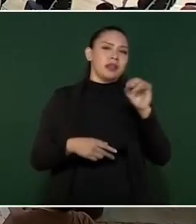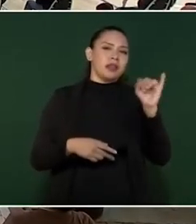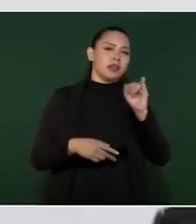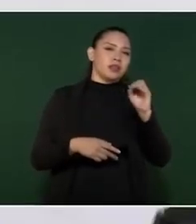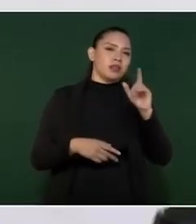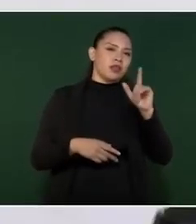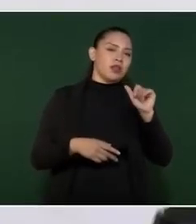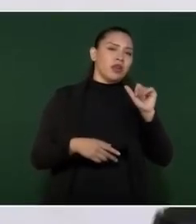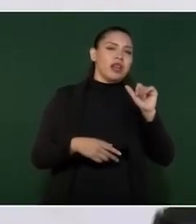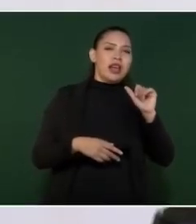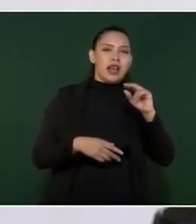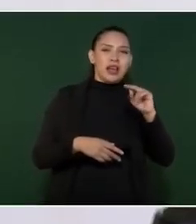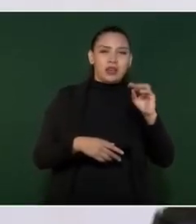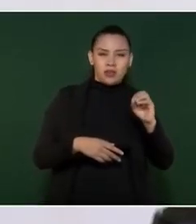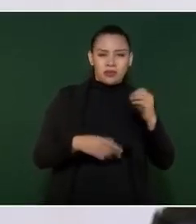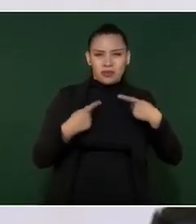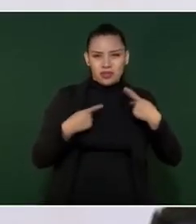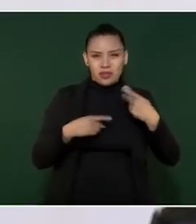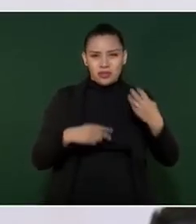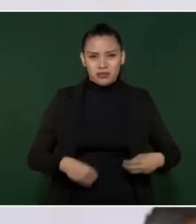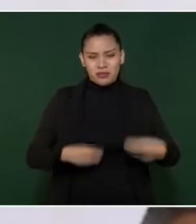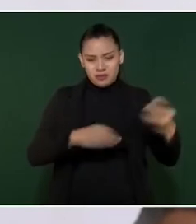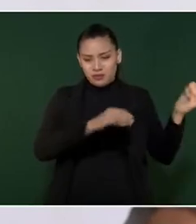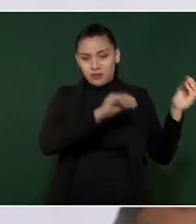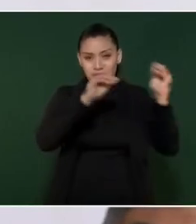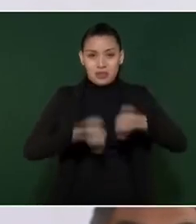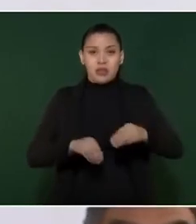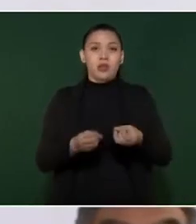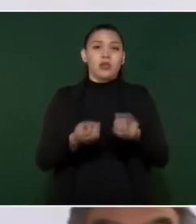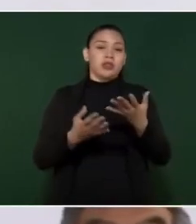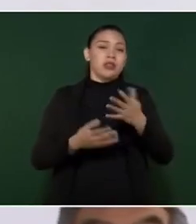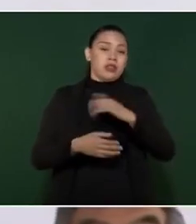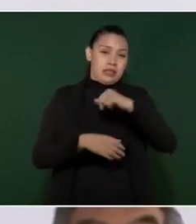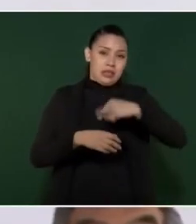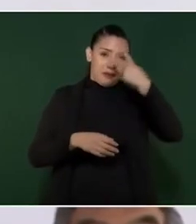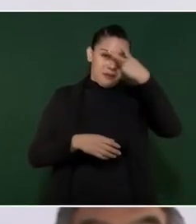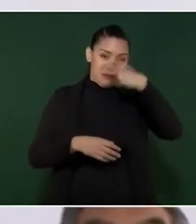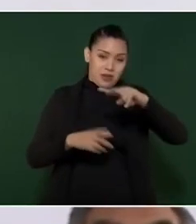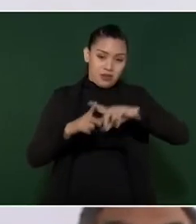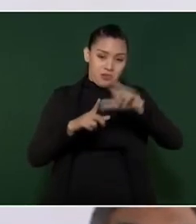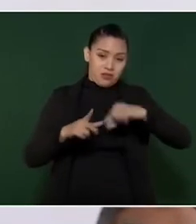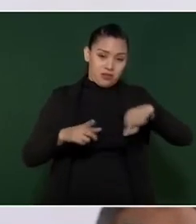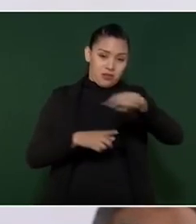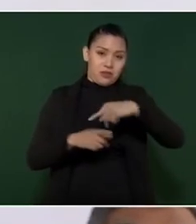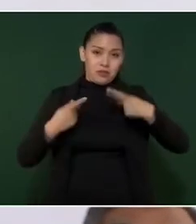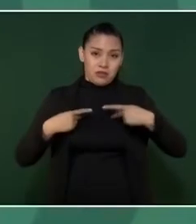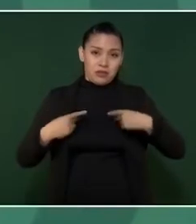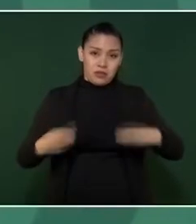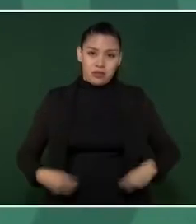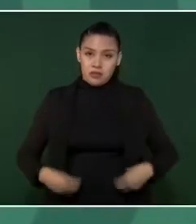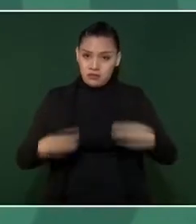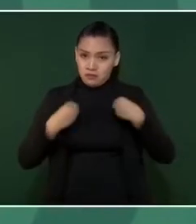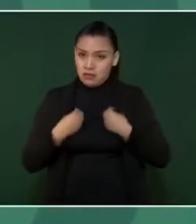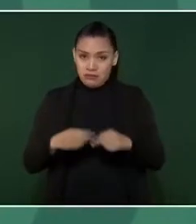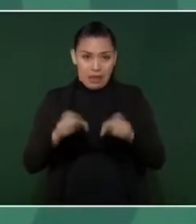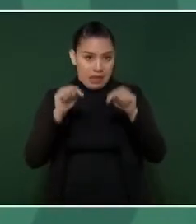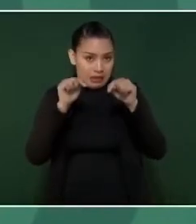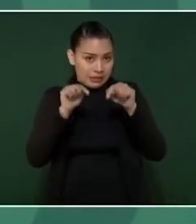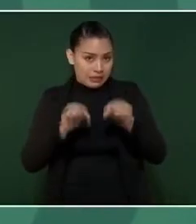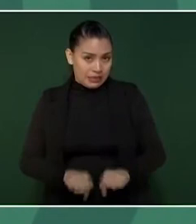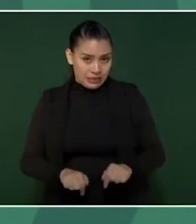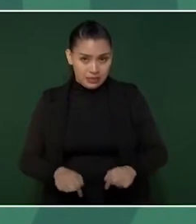y te decía yo que hay asentados en México ya de carácter permanente como